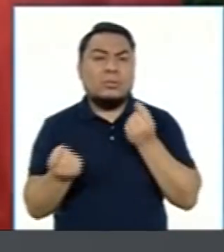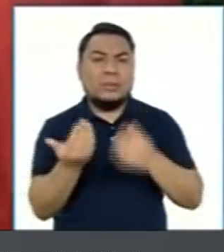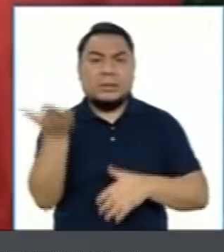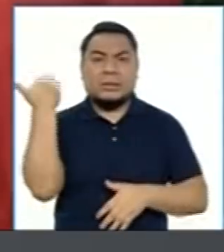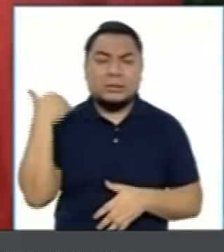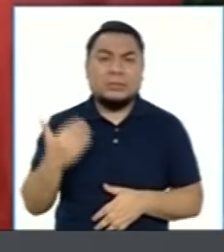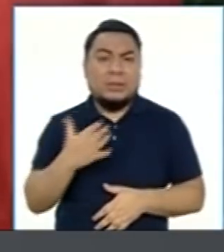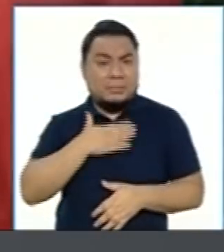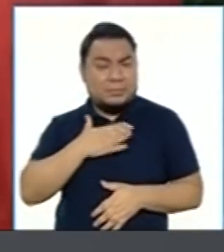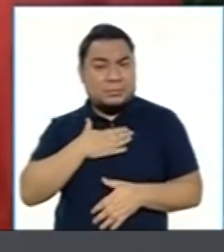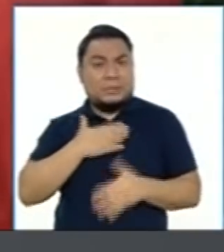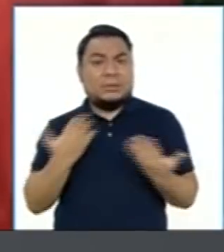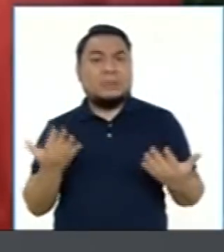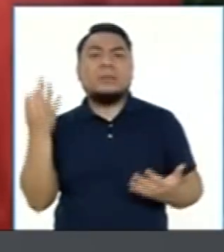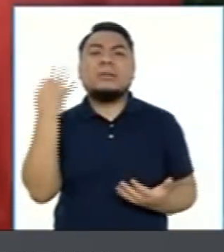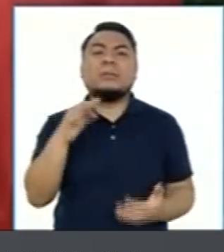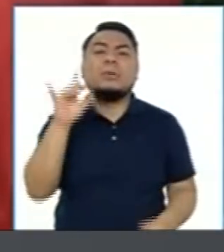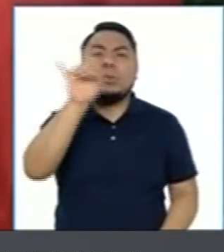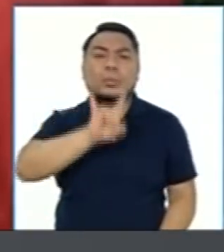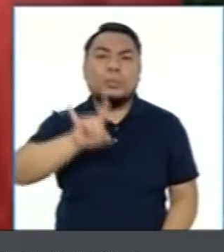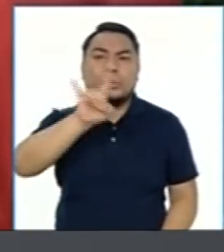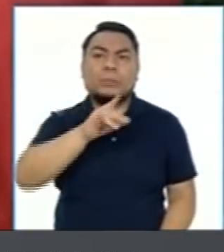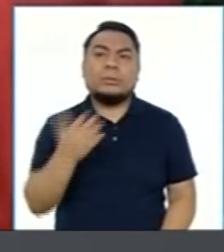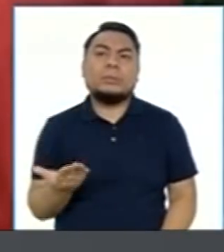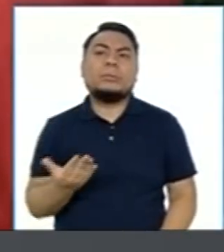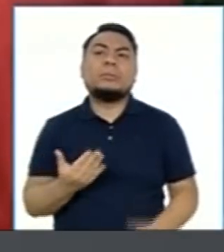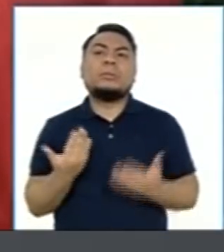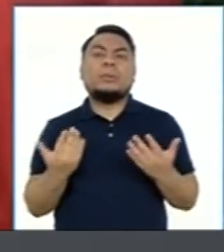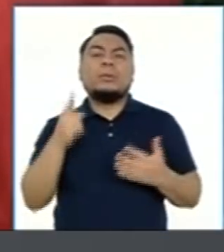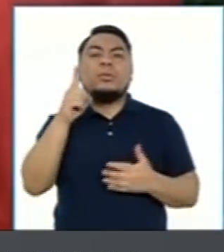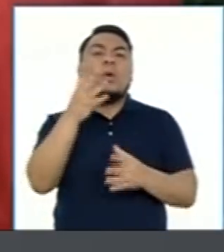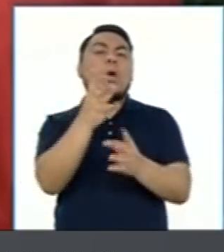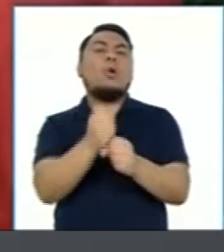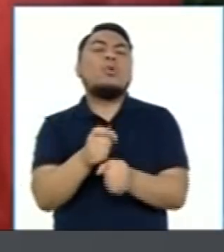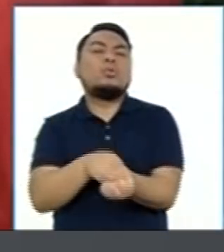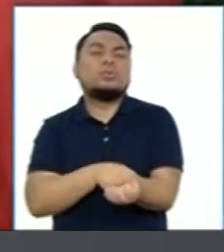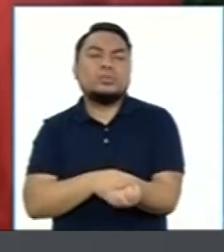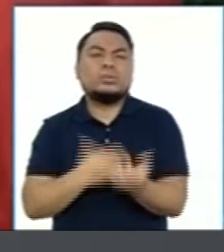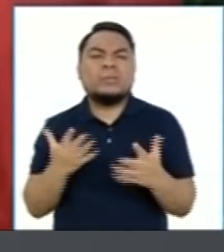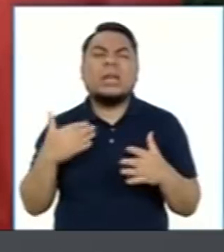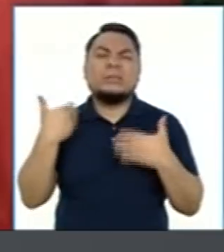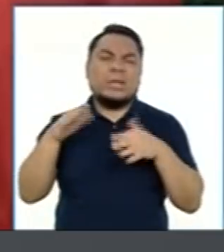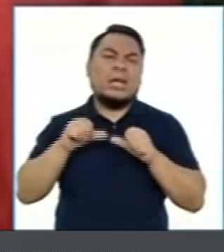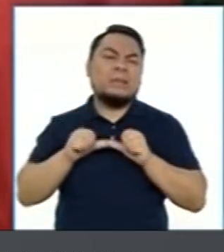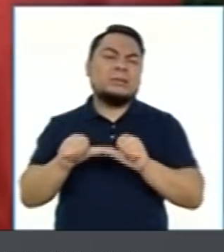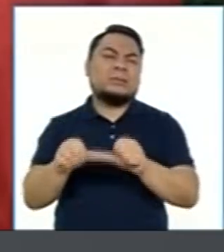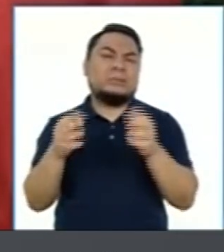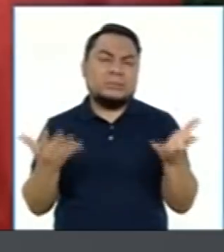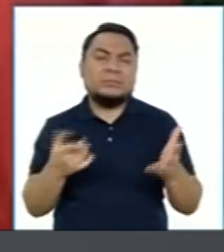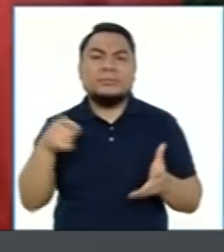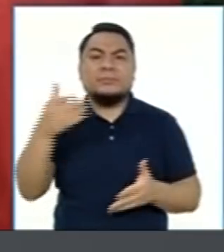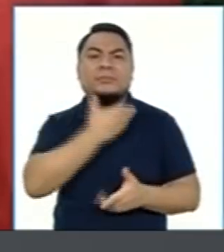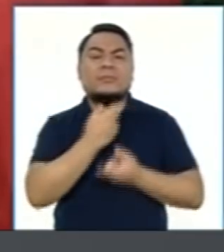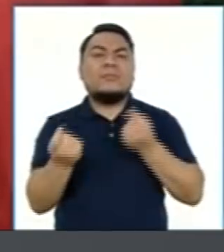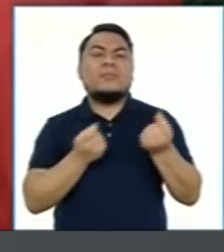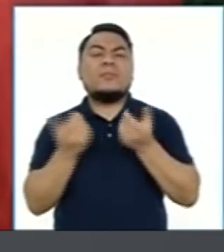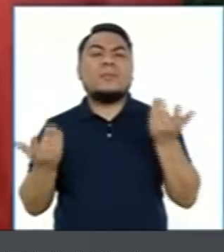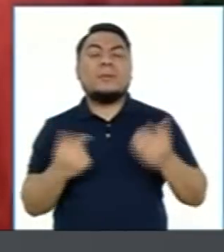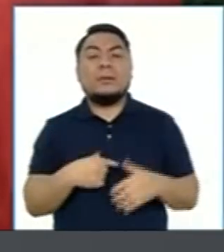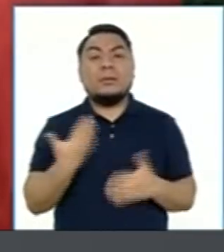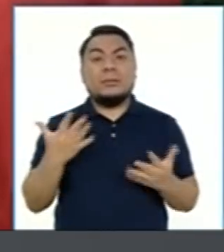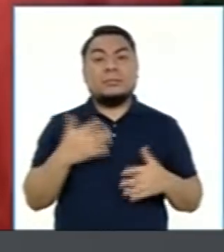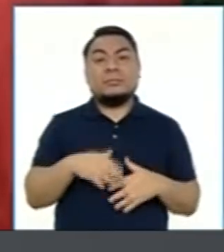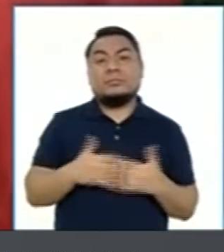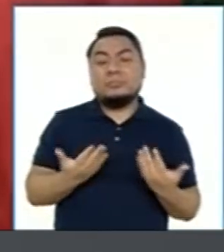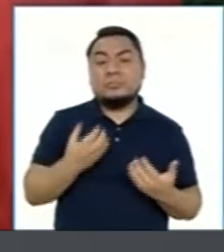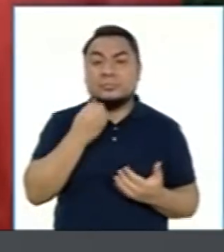al mío han usado una costumbre establecida en los gobiernos de que entre